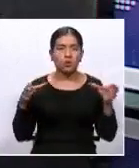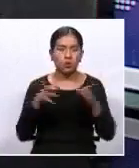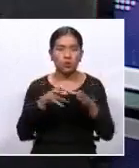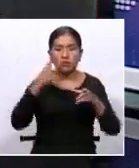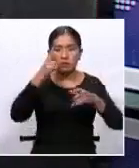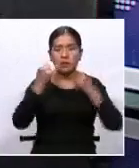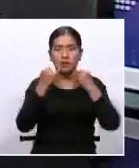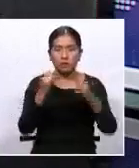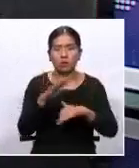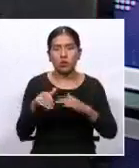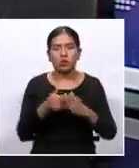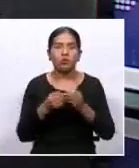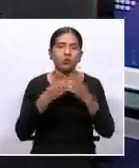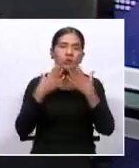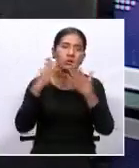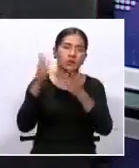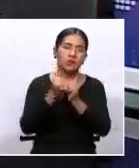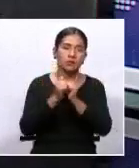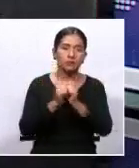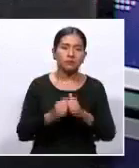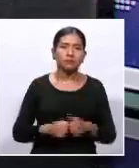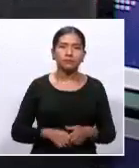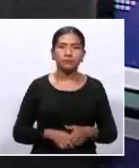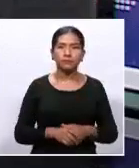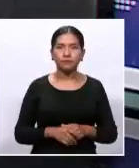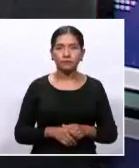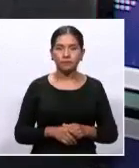esta desinformación. Muchas gracias por habernos acompañado.